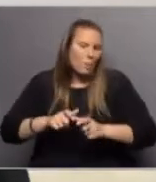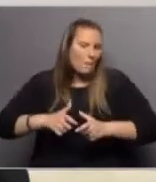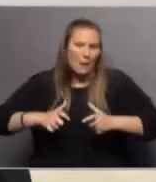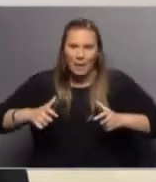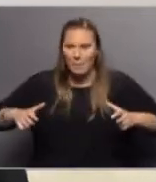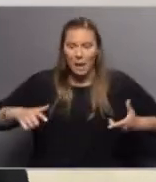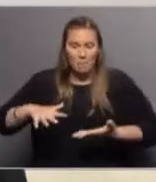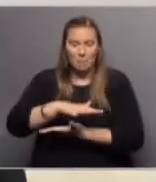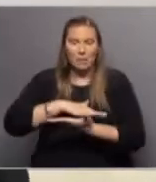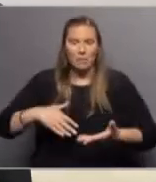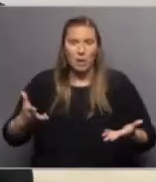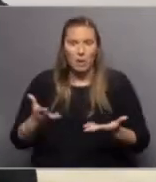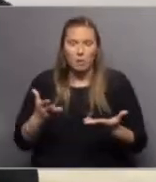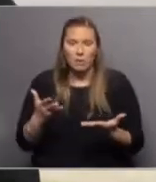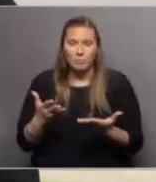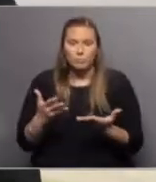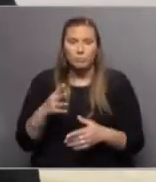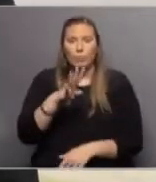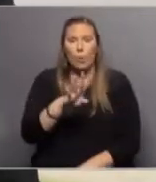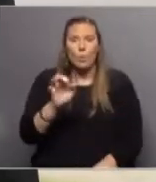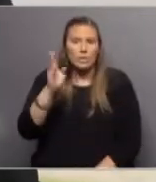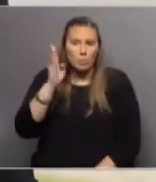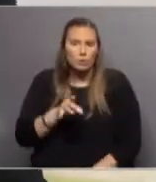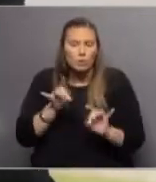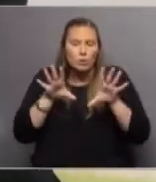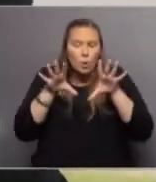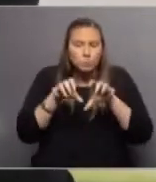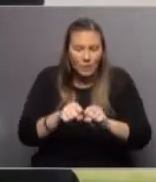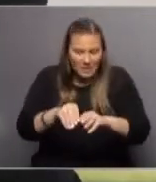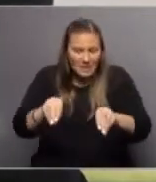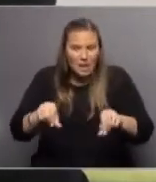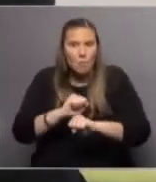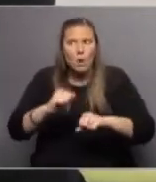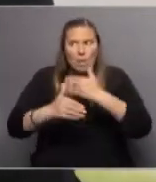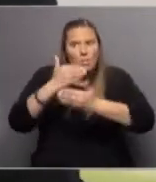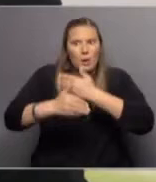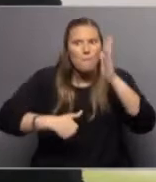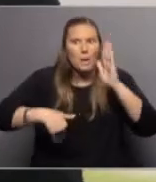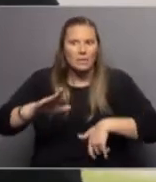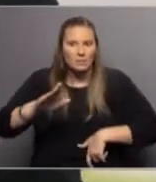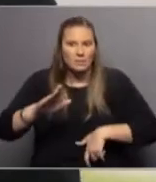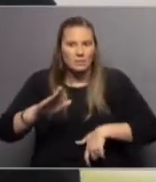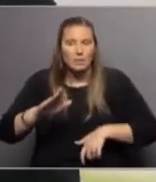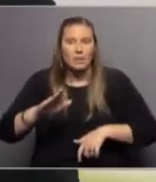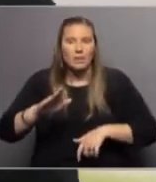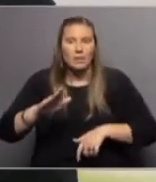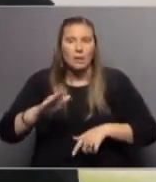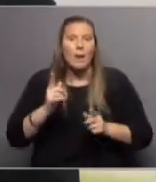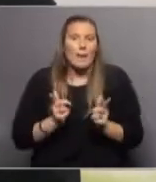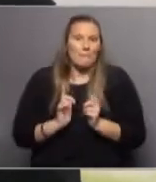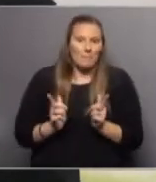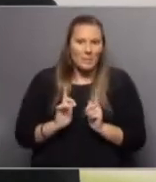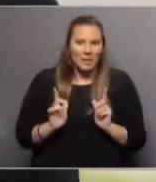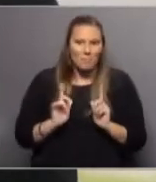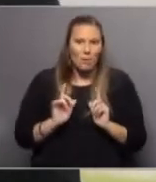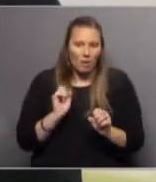Hoy el parque tiene una ocupación del 40% de la tierra que puede desarrollar, con lo cual esperamos que